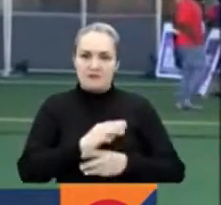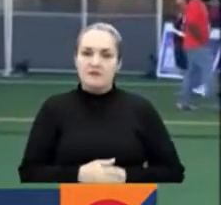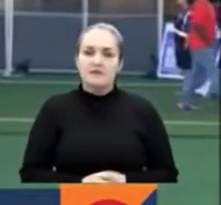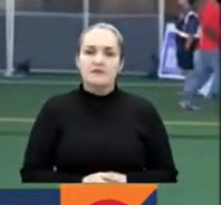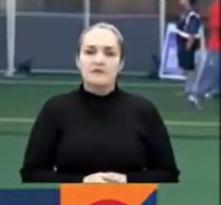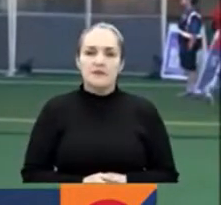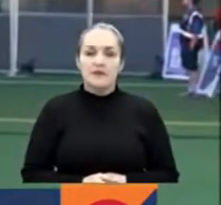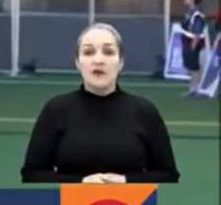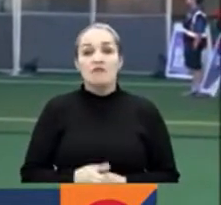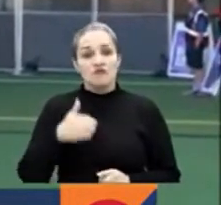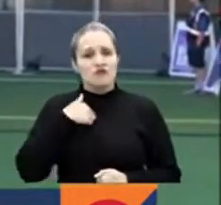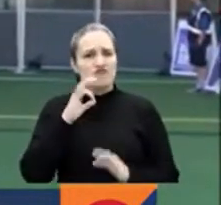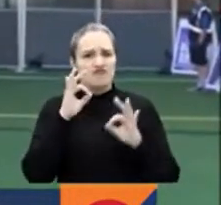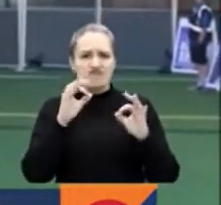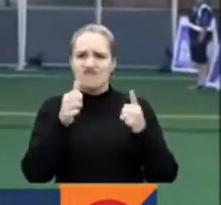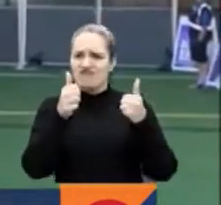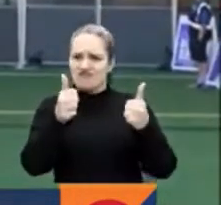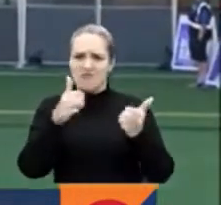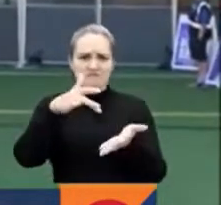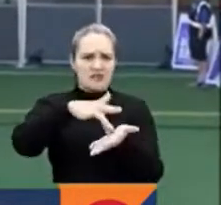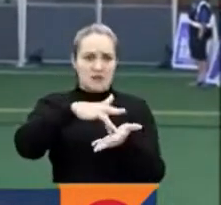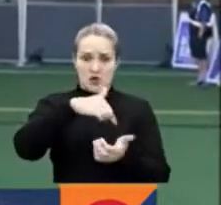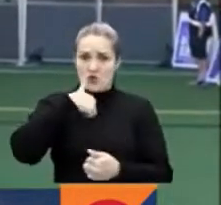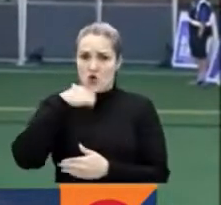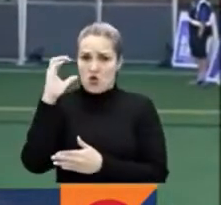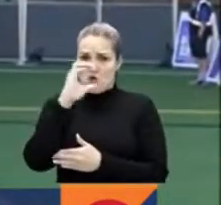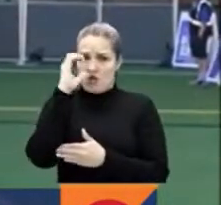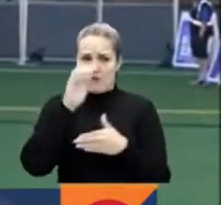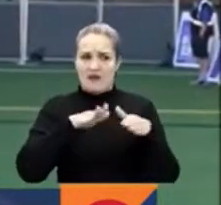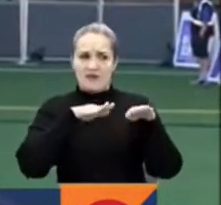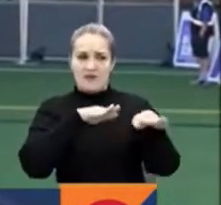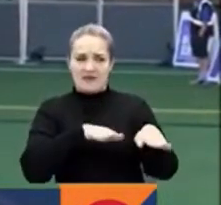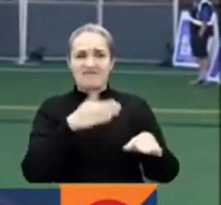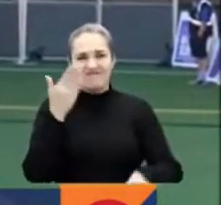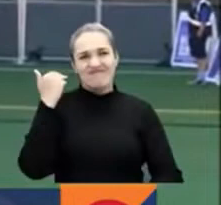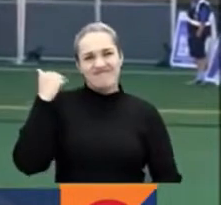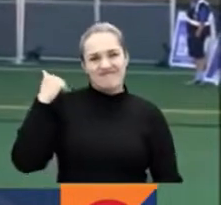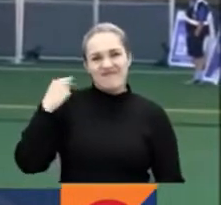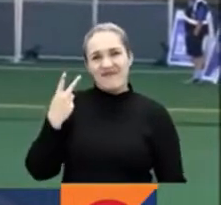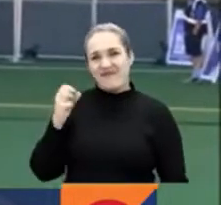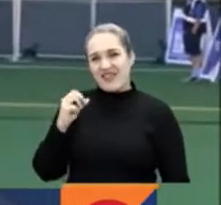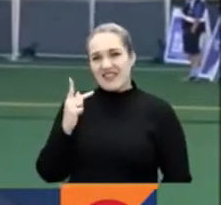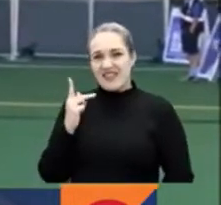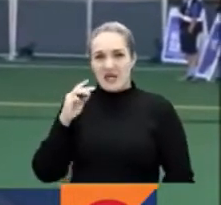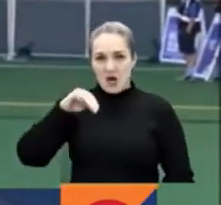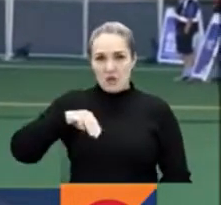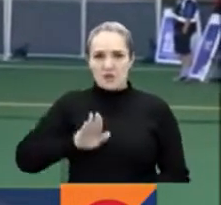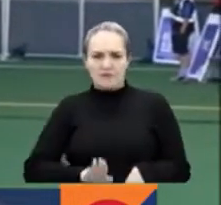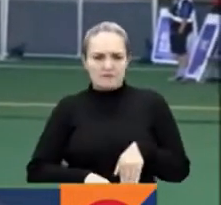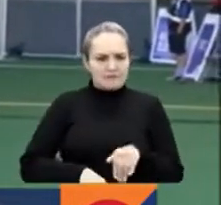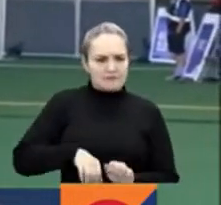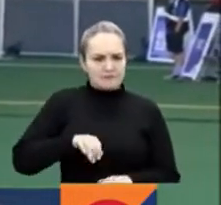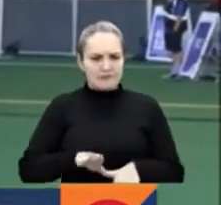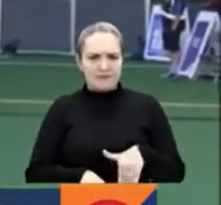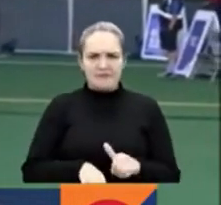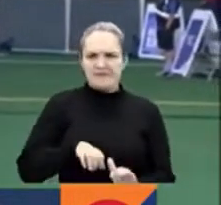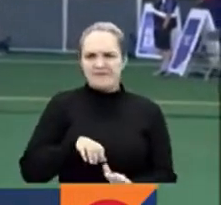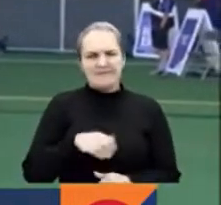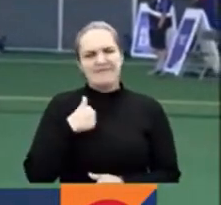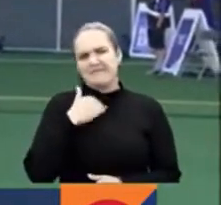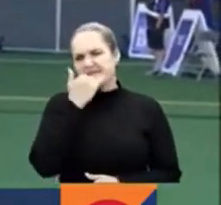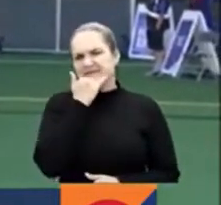Estamos muy bien preparados. Sé que no fue una muy buena presentación los 20 kilómetros. No me sentí muy bien, no fue el día.